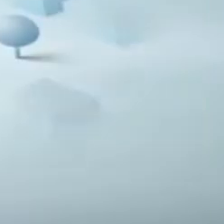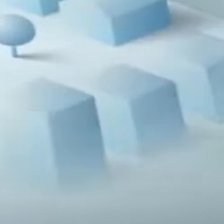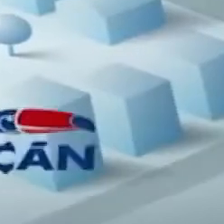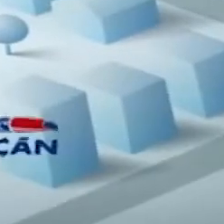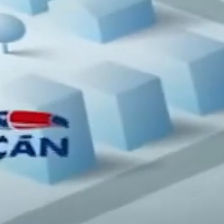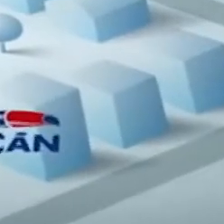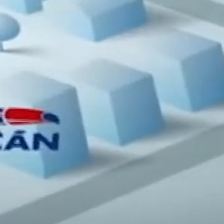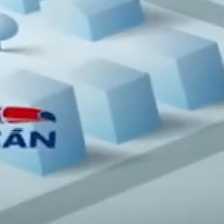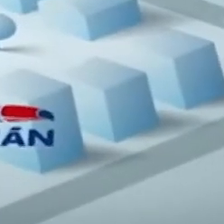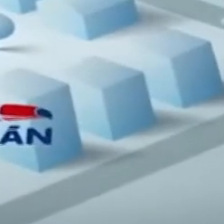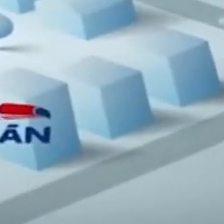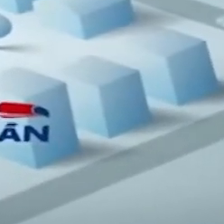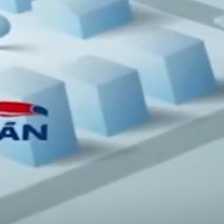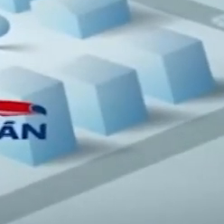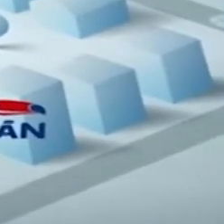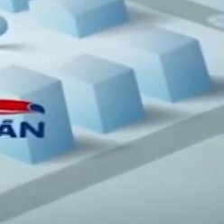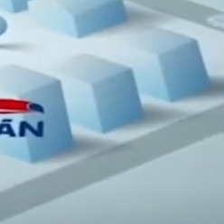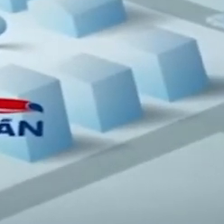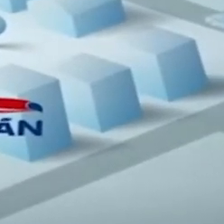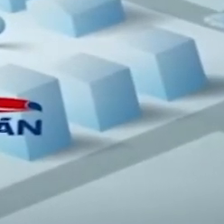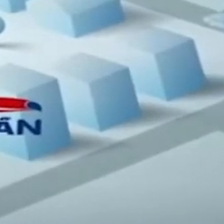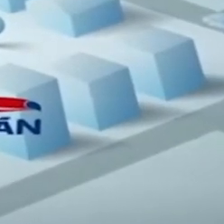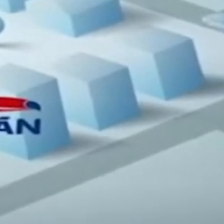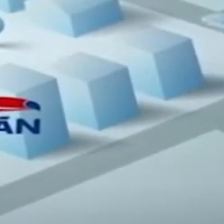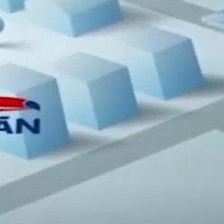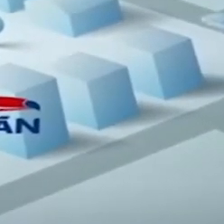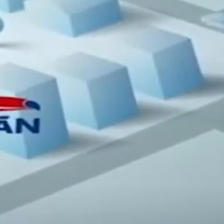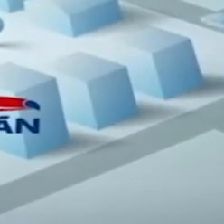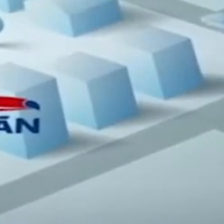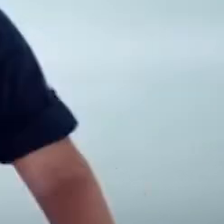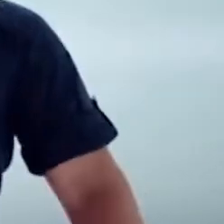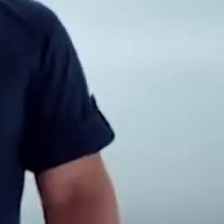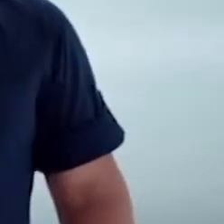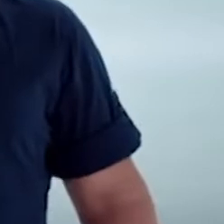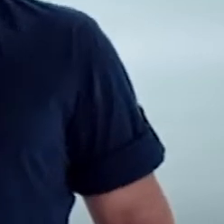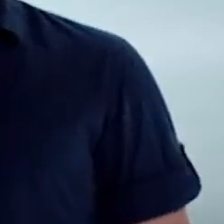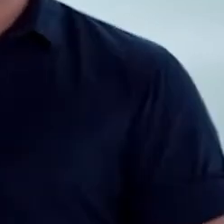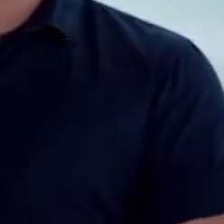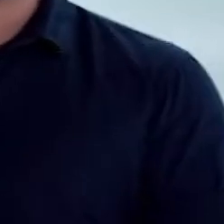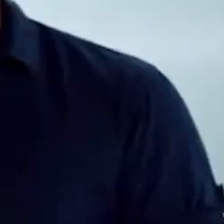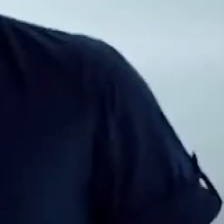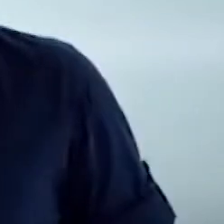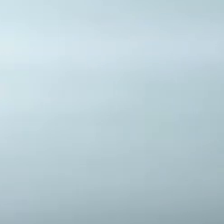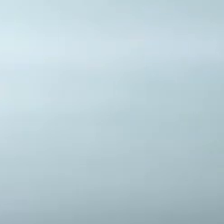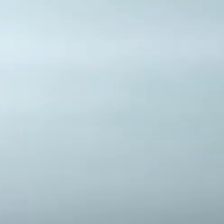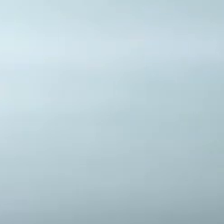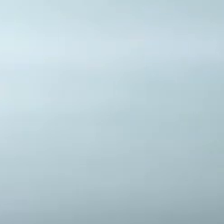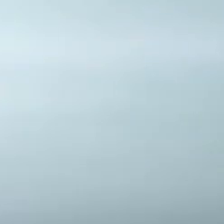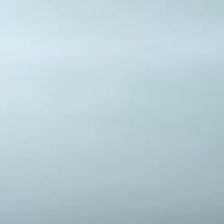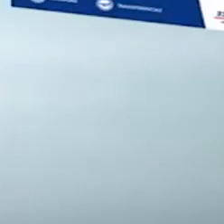Encuéntralos en pulperías, farmacias, minisúpers, panaderías. Donde esté, tendrá siempre un punto Tucán. Para la próxima en vez de ir al banco,